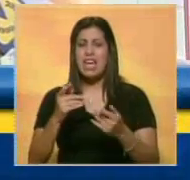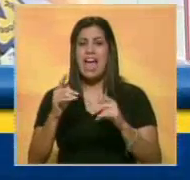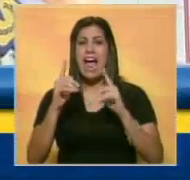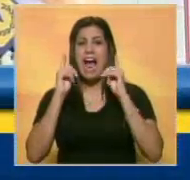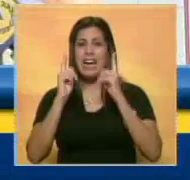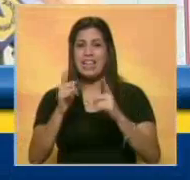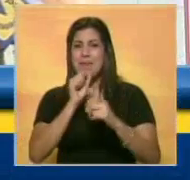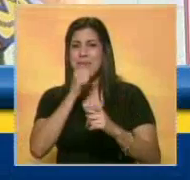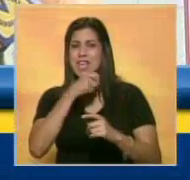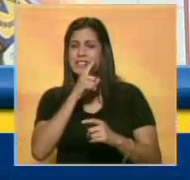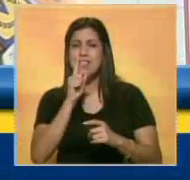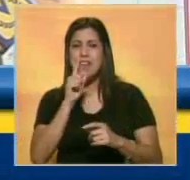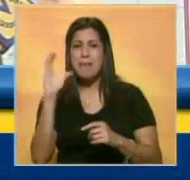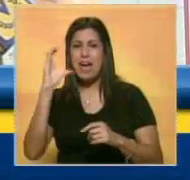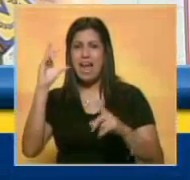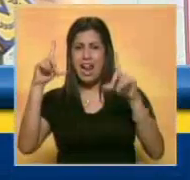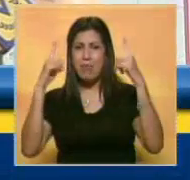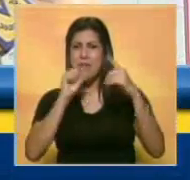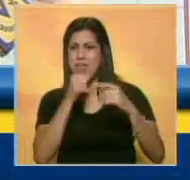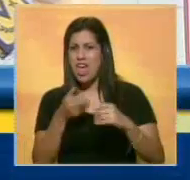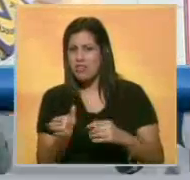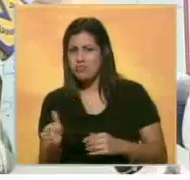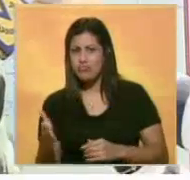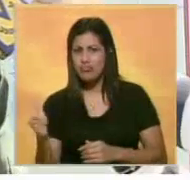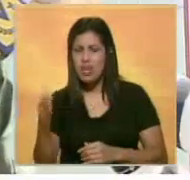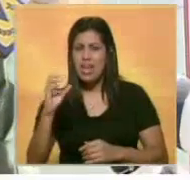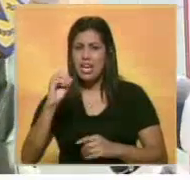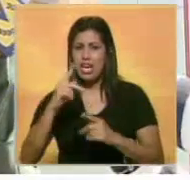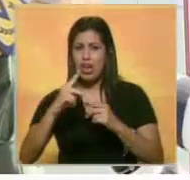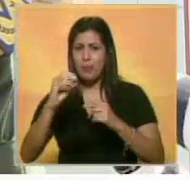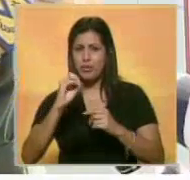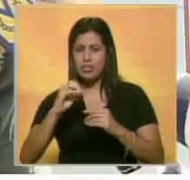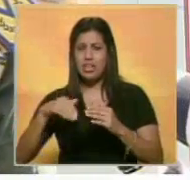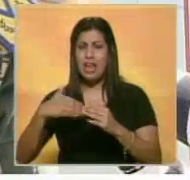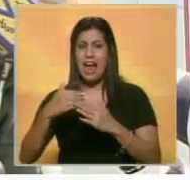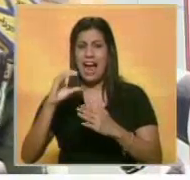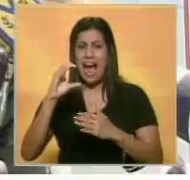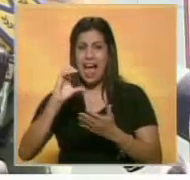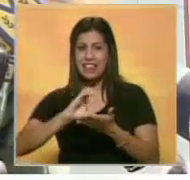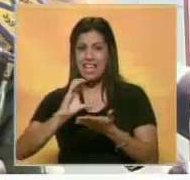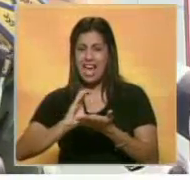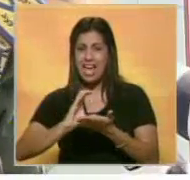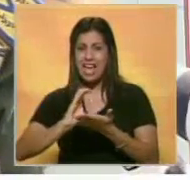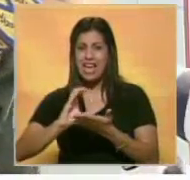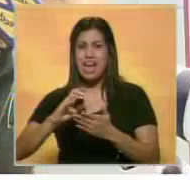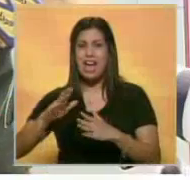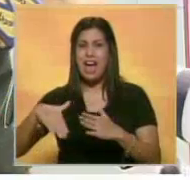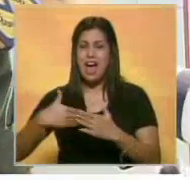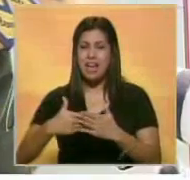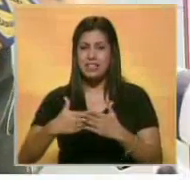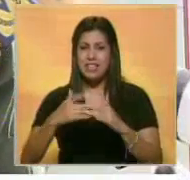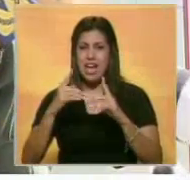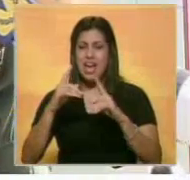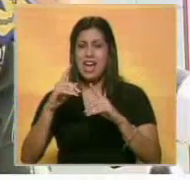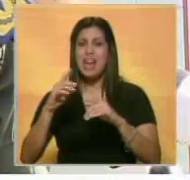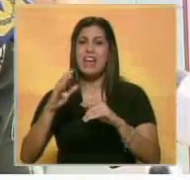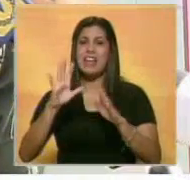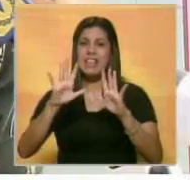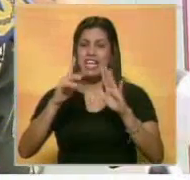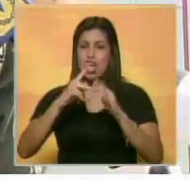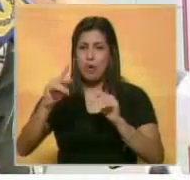carretera vieja Caracas-La Guaira desde el kilómetro 0 a la altura de Catia hasta la altura del kilómetro